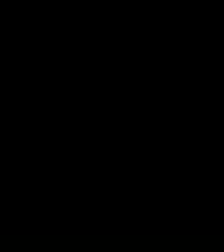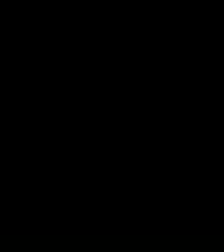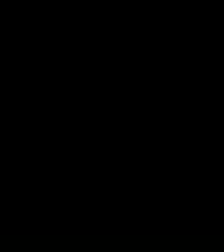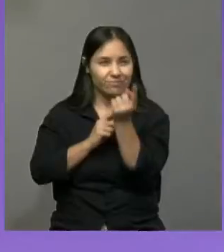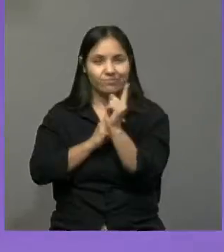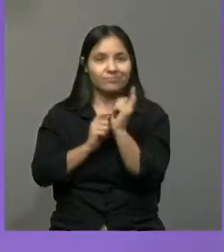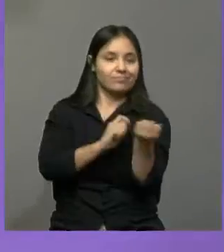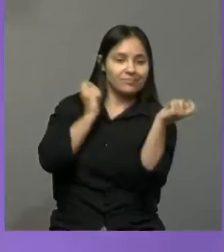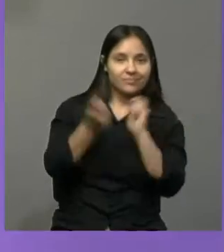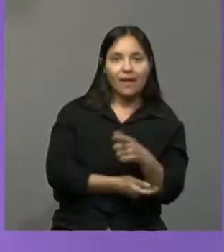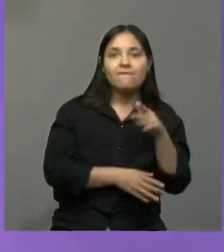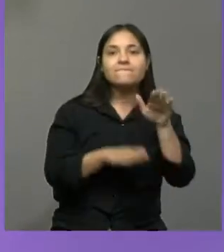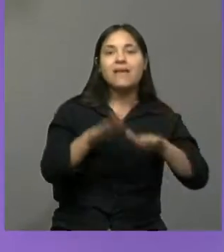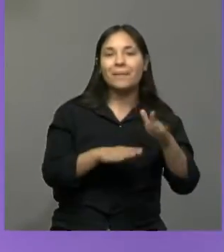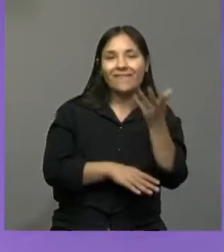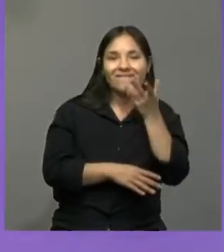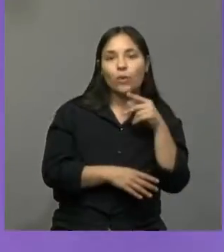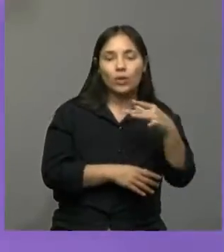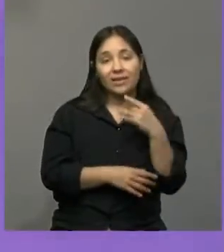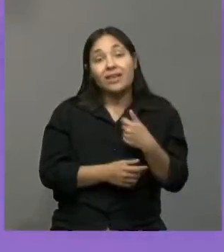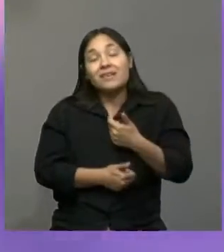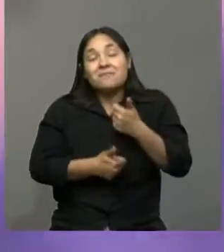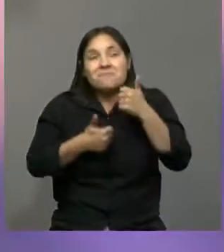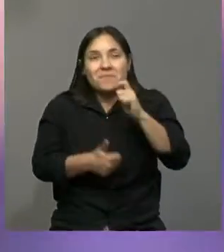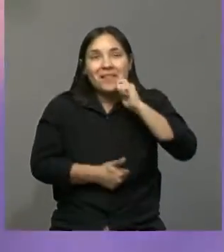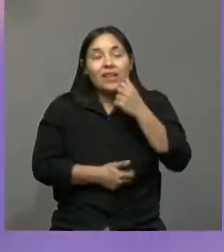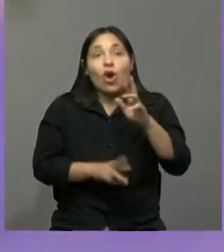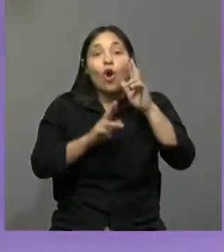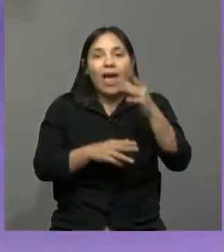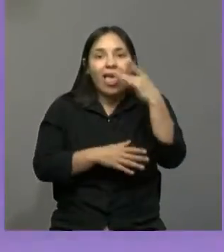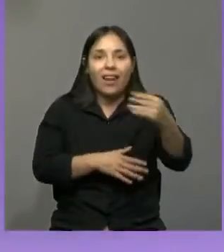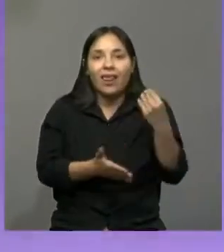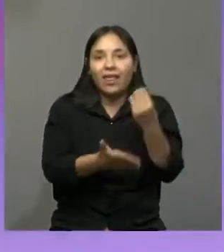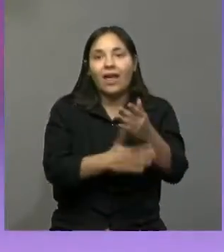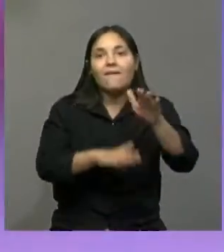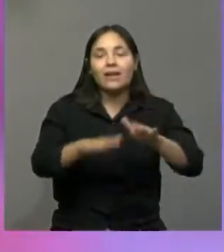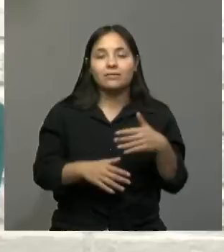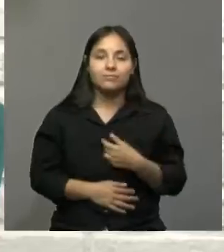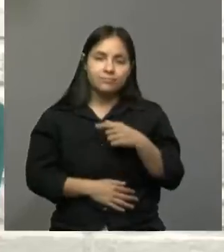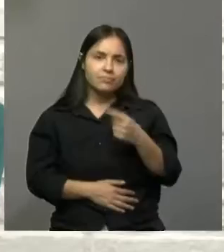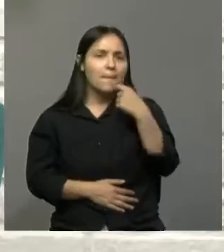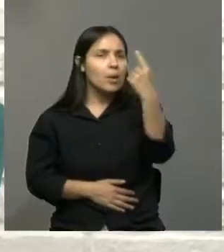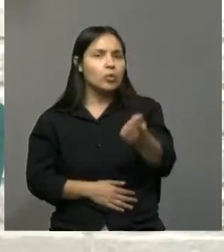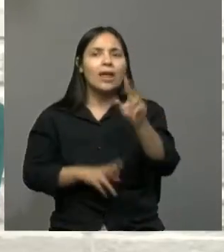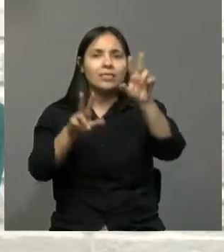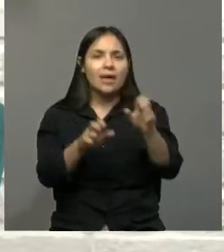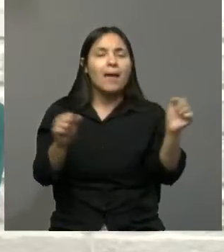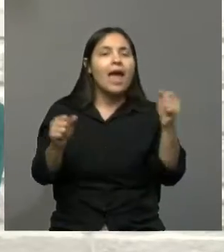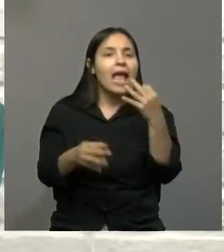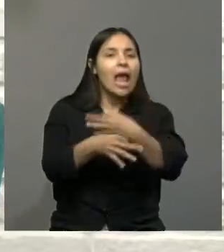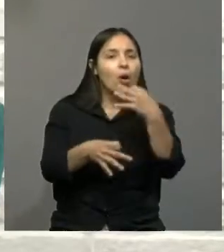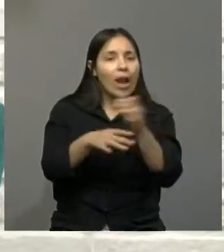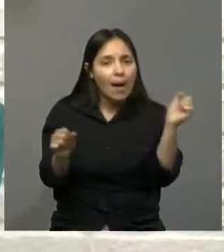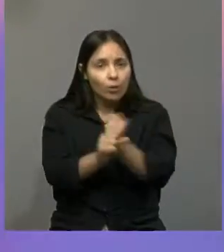así que sería un privilegio si me eligieran. Qué lindo, qué lindo. ¿Cómo hiciste con la escuela, Fran? ¿Todo autorizado? ¿No hubo ningún